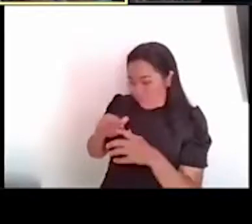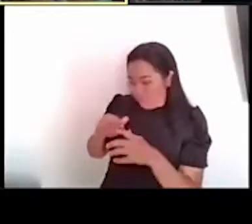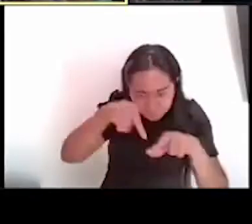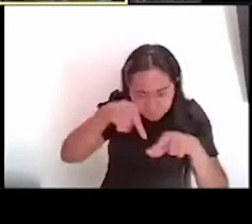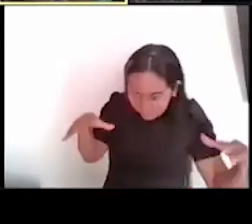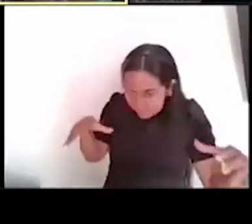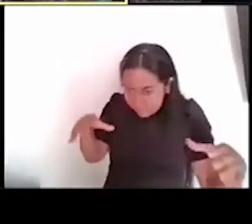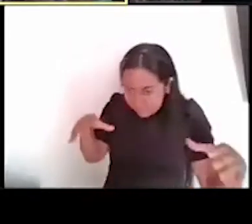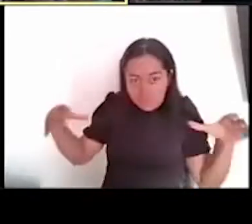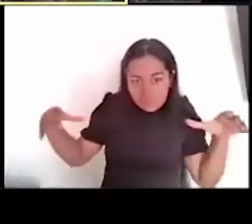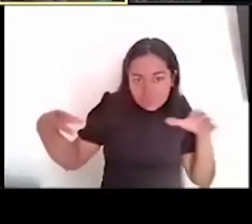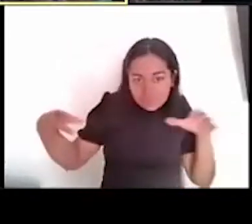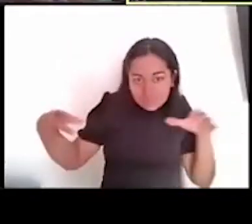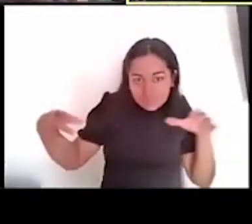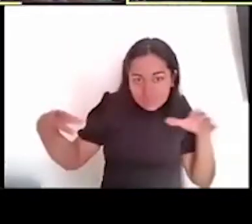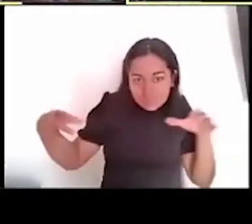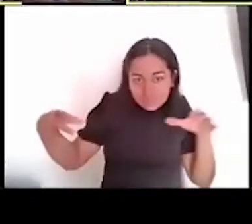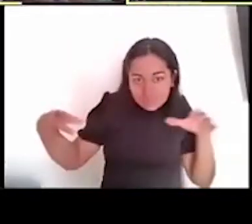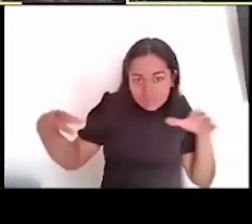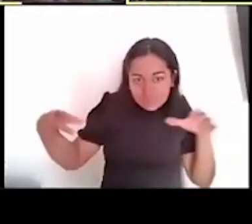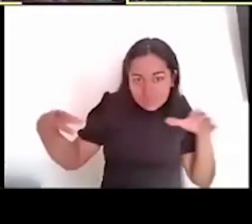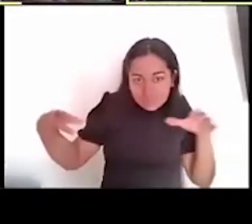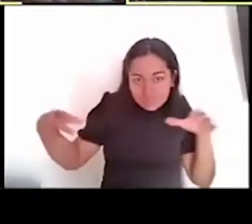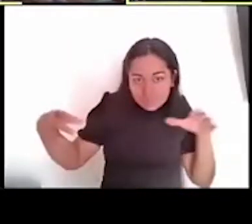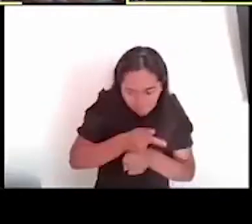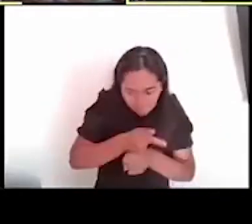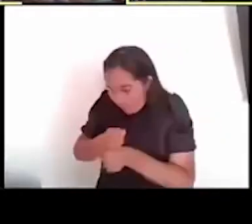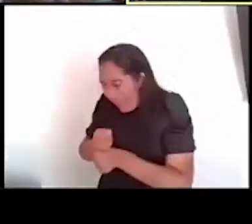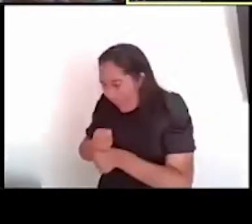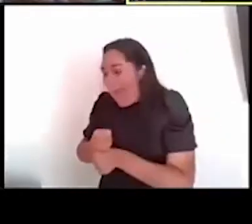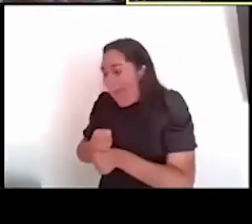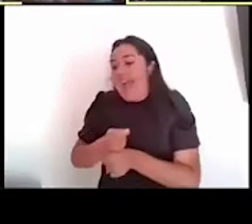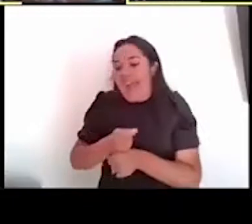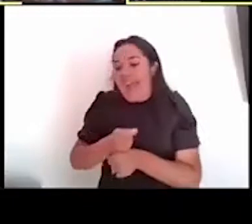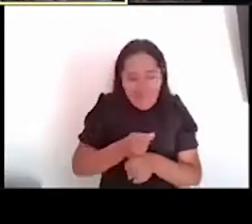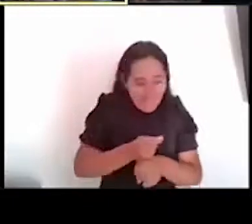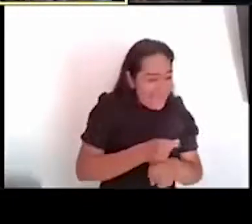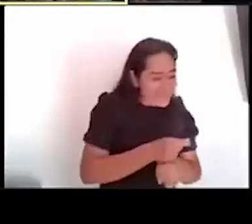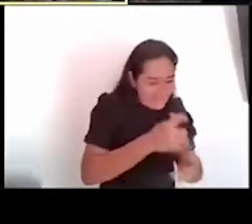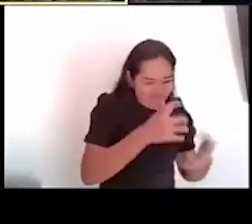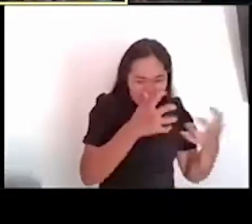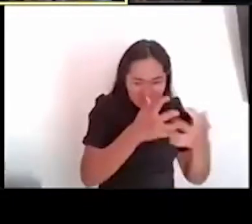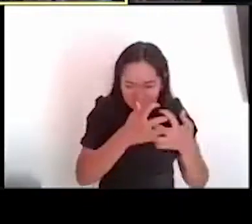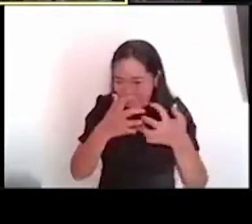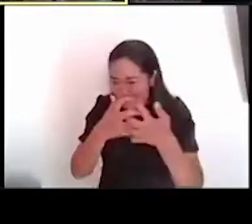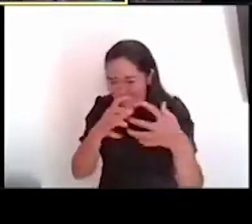descubrimientos a usted, les permite ser mucho más exactos en sus procesos. ¿Estoy en lo cierto?